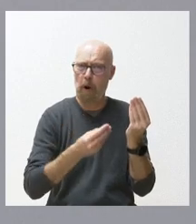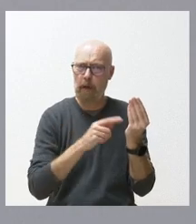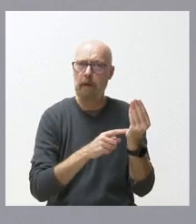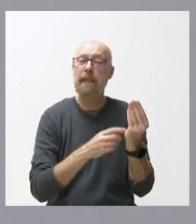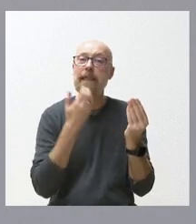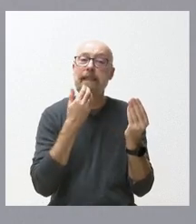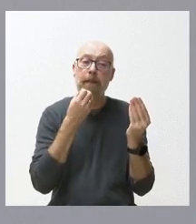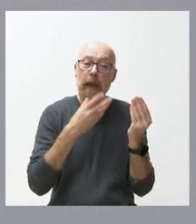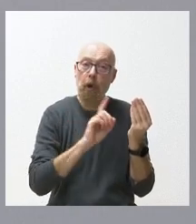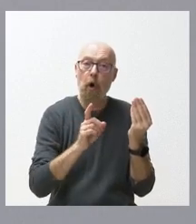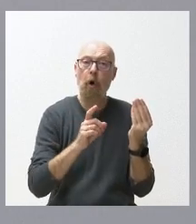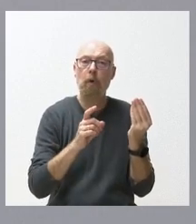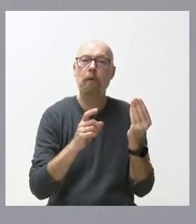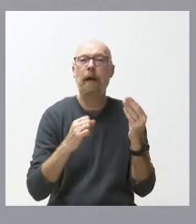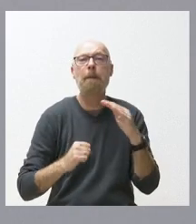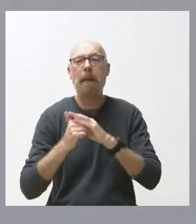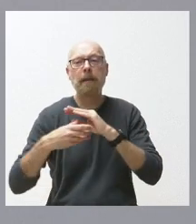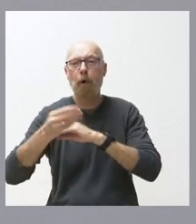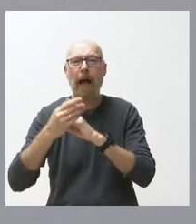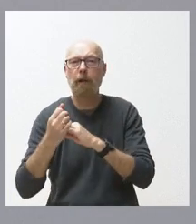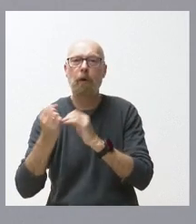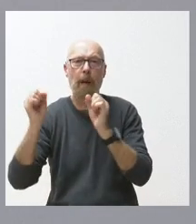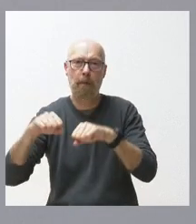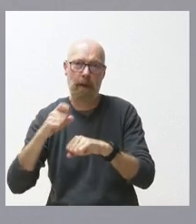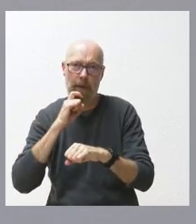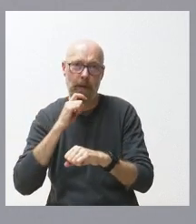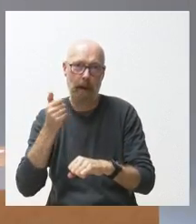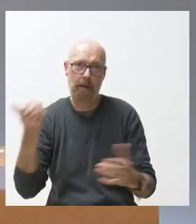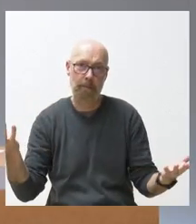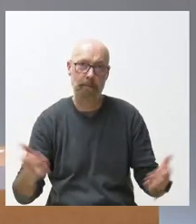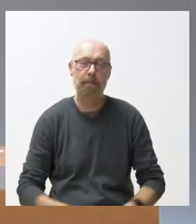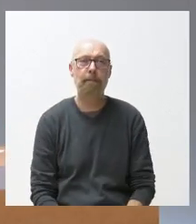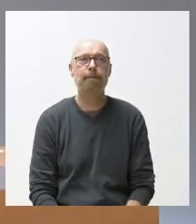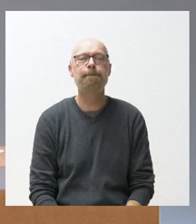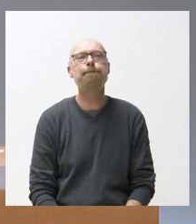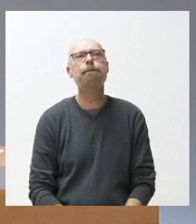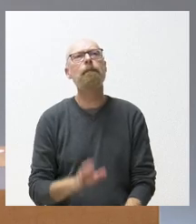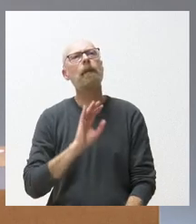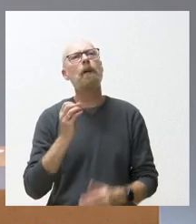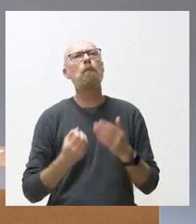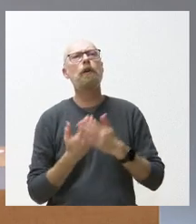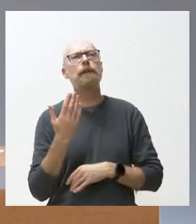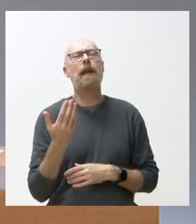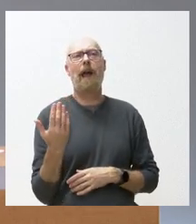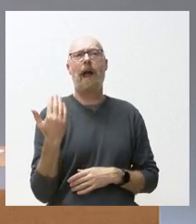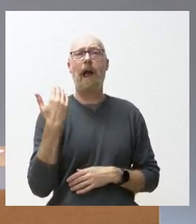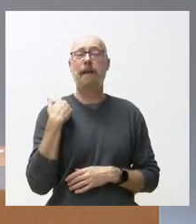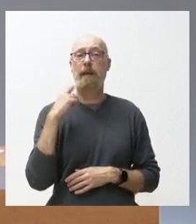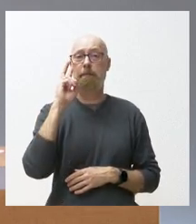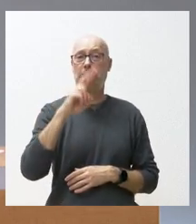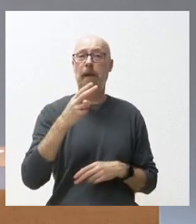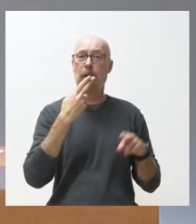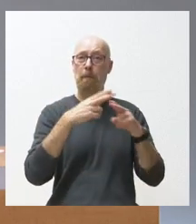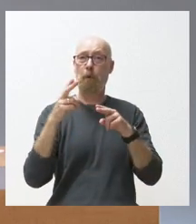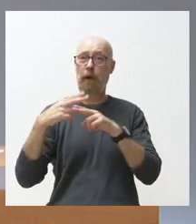de apoyar el techo de gasto en la sesión de ayer Buenos días ayer pudimos ver a políticos de la comunidad en